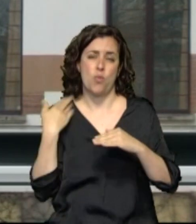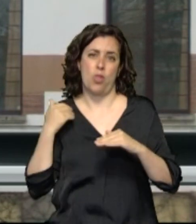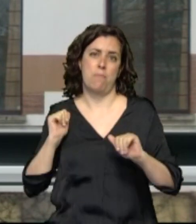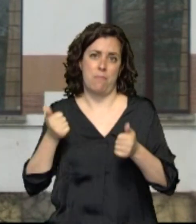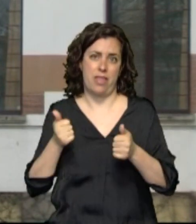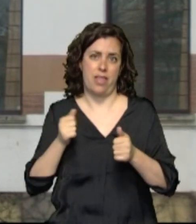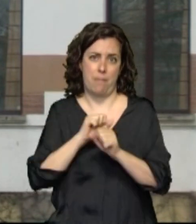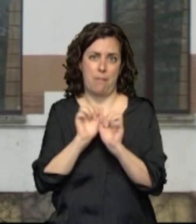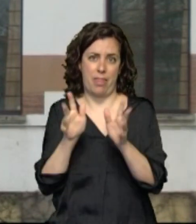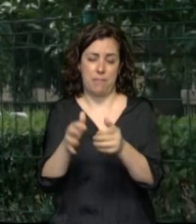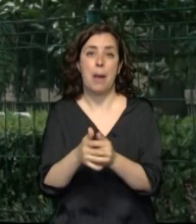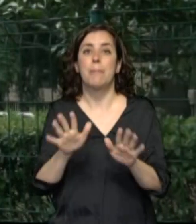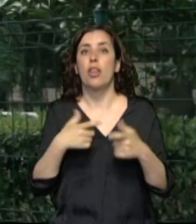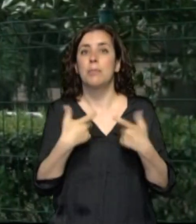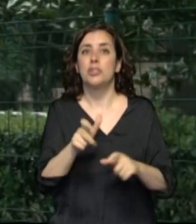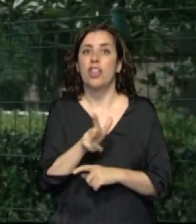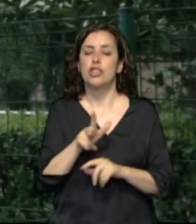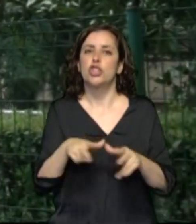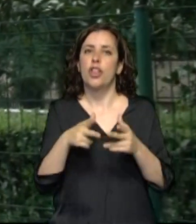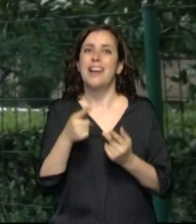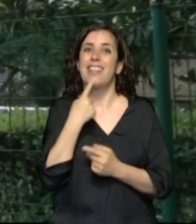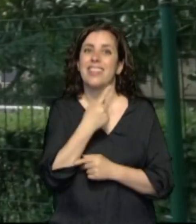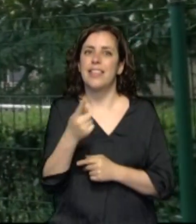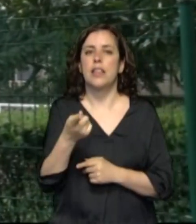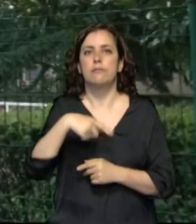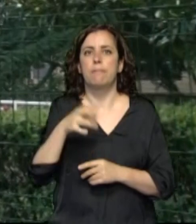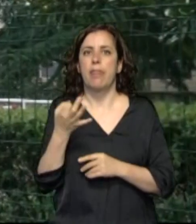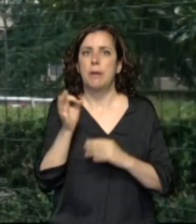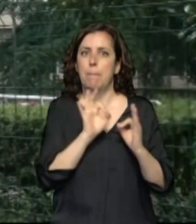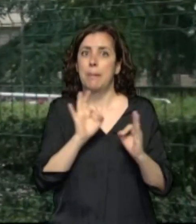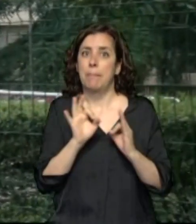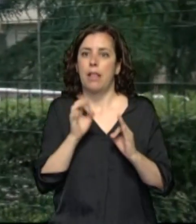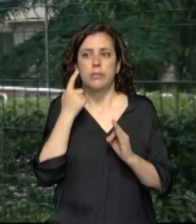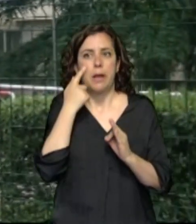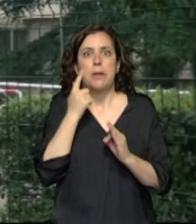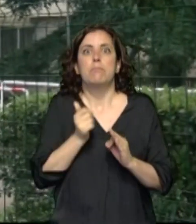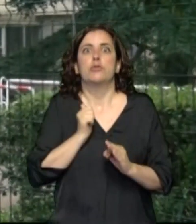Departamento de Derechos Sociales dice que hay que estar preparados para posibles rebrotes.